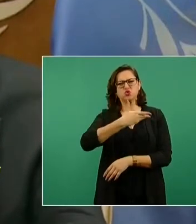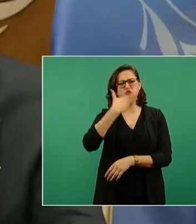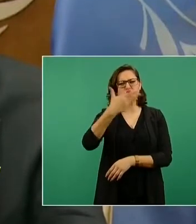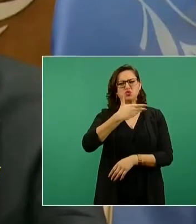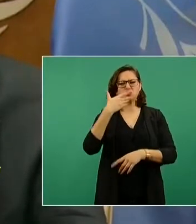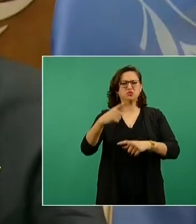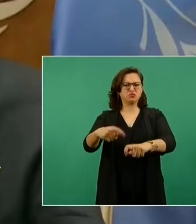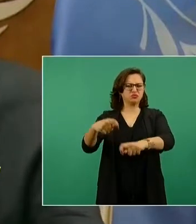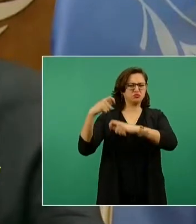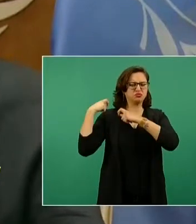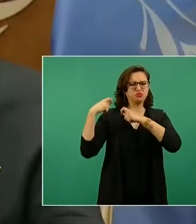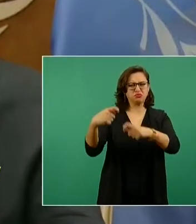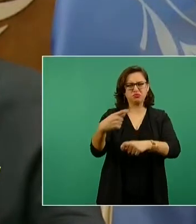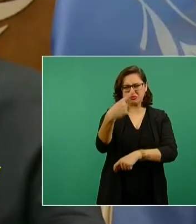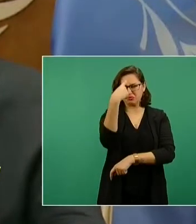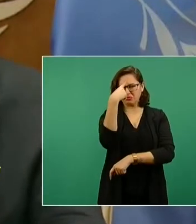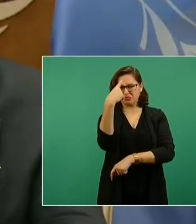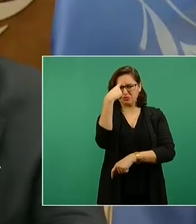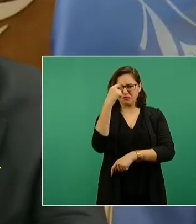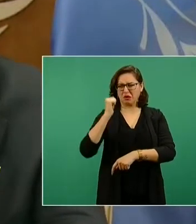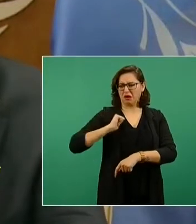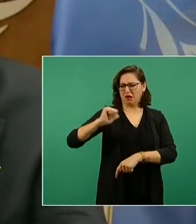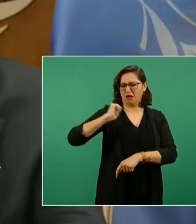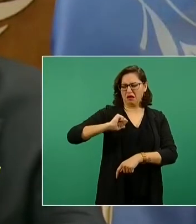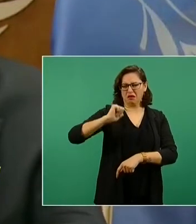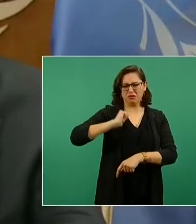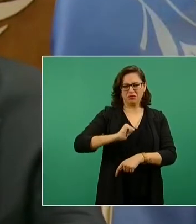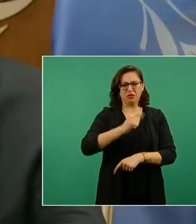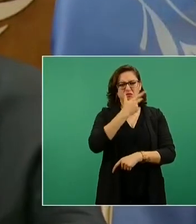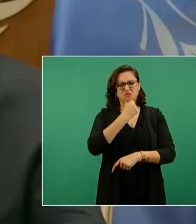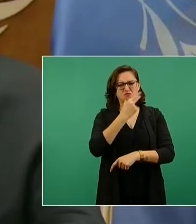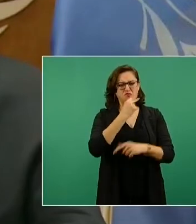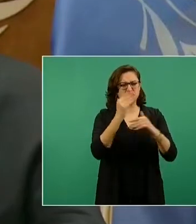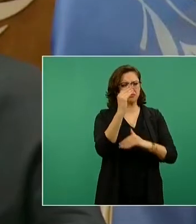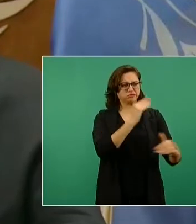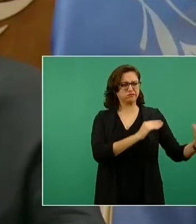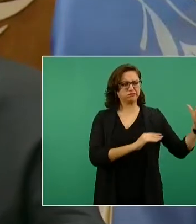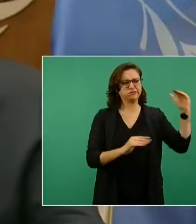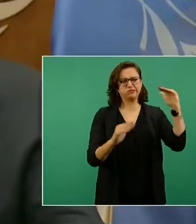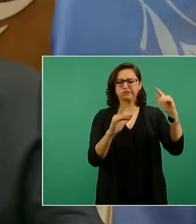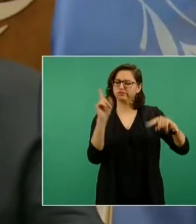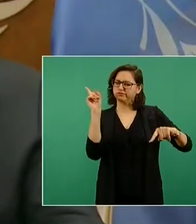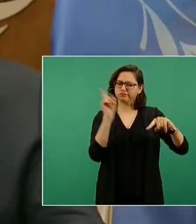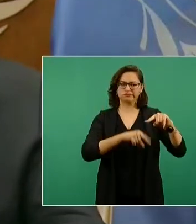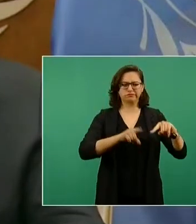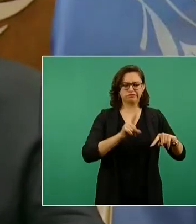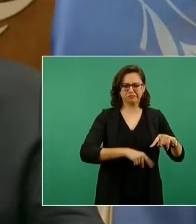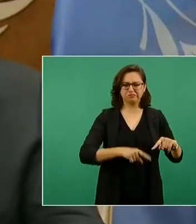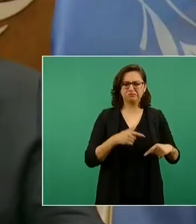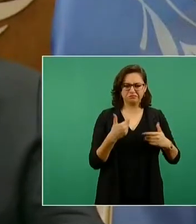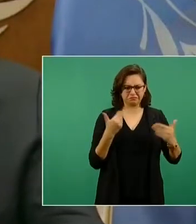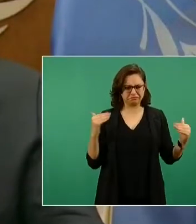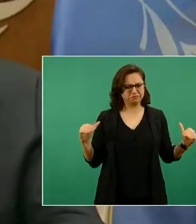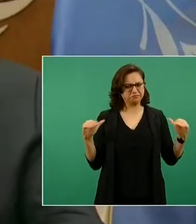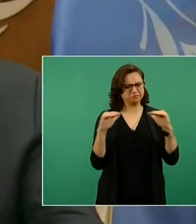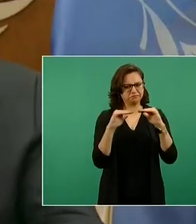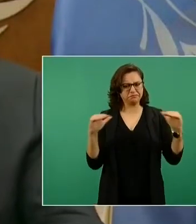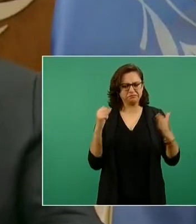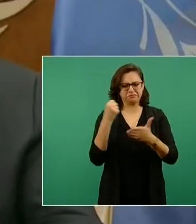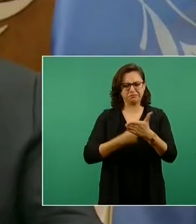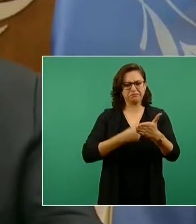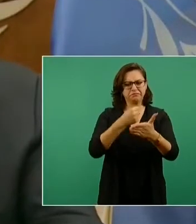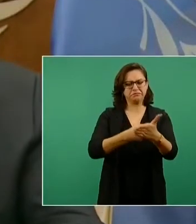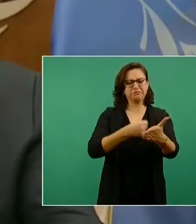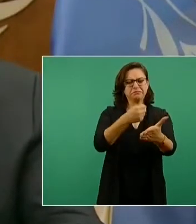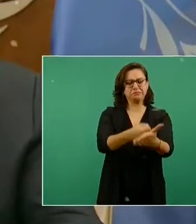profundamente arregladas. También han acercado el poder a quienes con demasiada frecuencia se ven privados de derechos